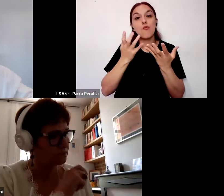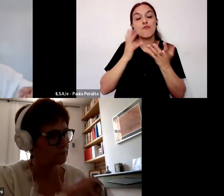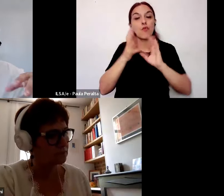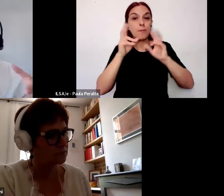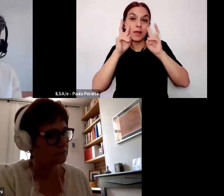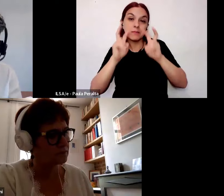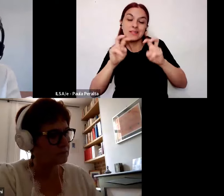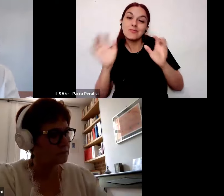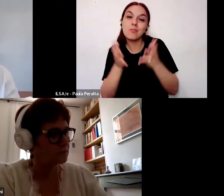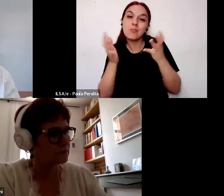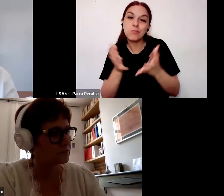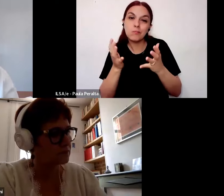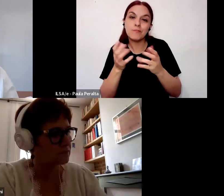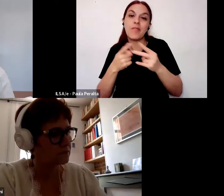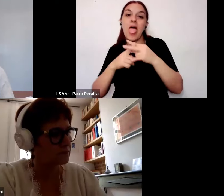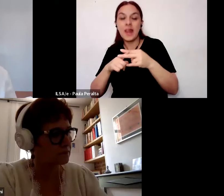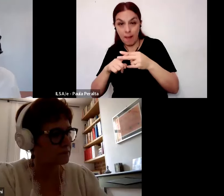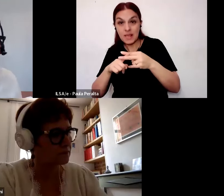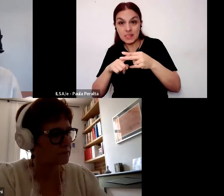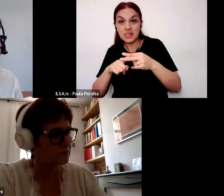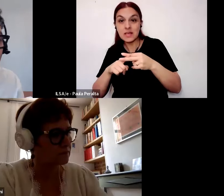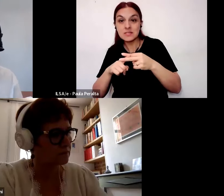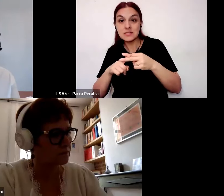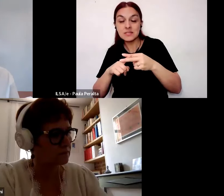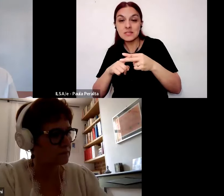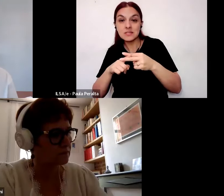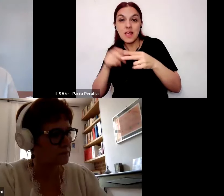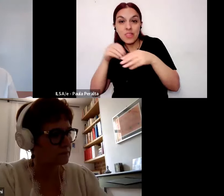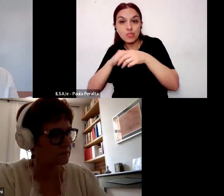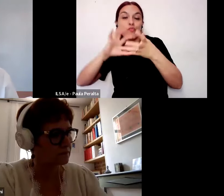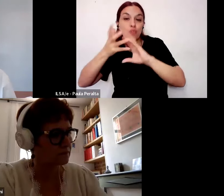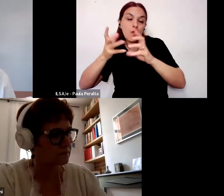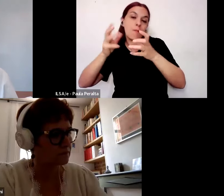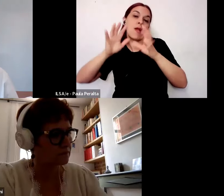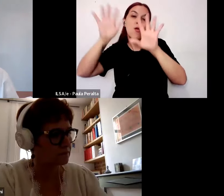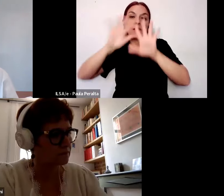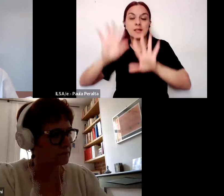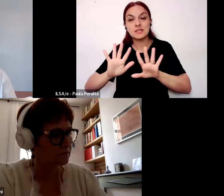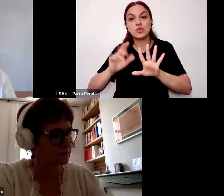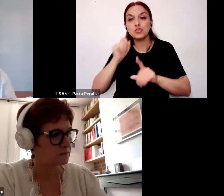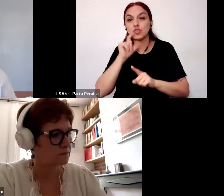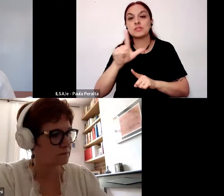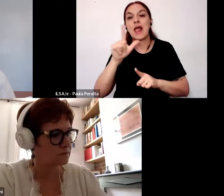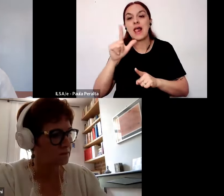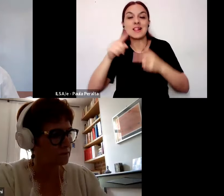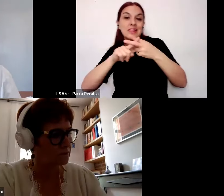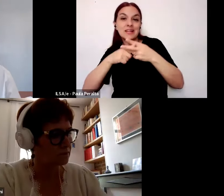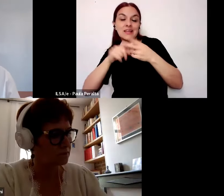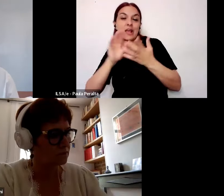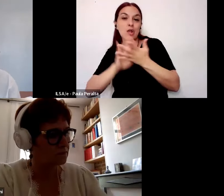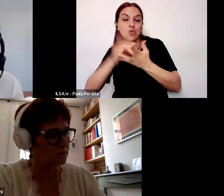promueven y los dispositivos que arraigan en esa forma de organización social y técnica de la producción de saber